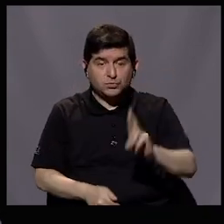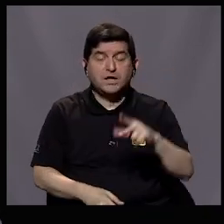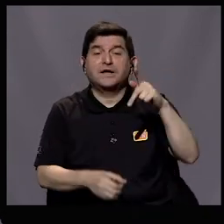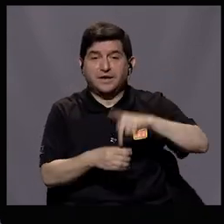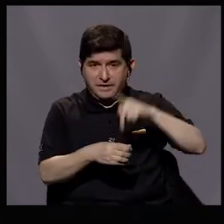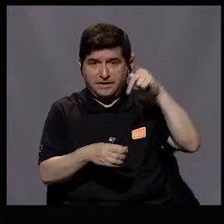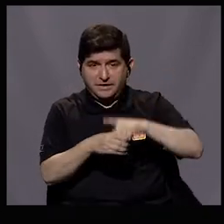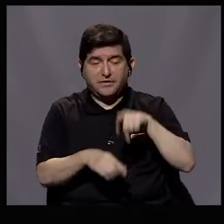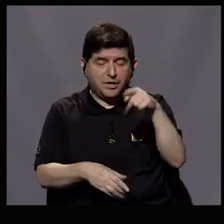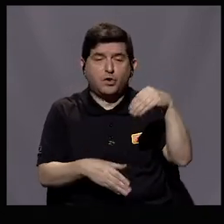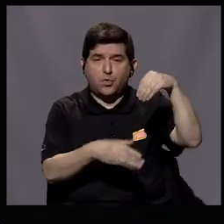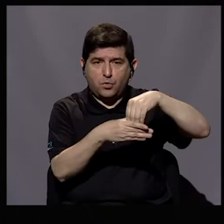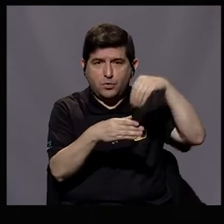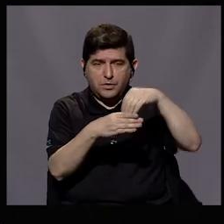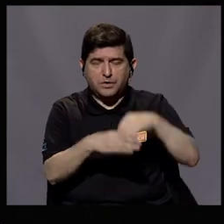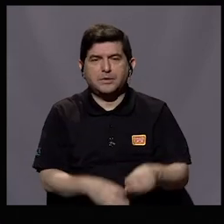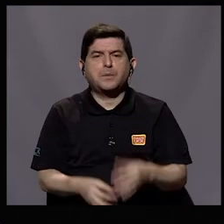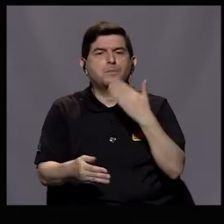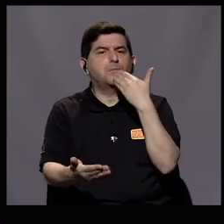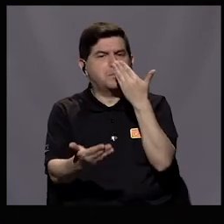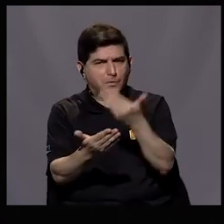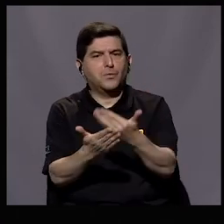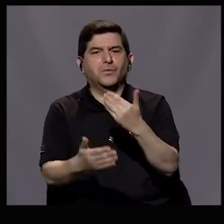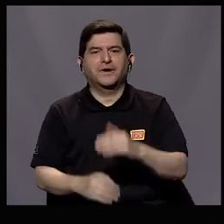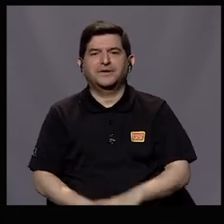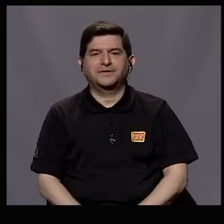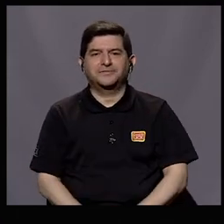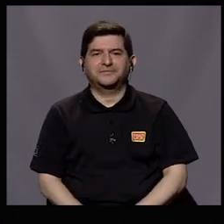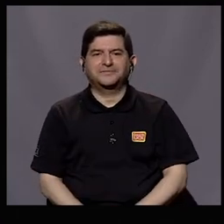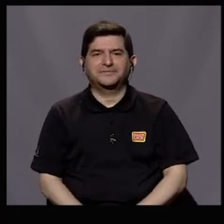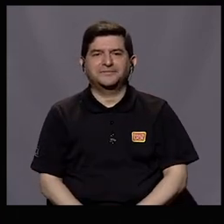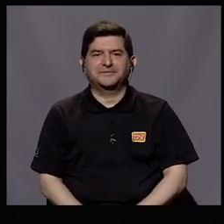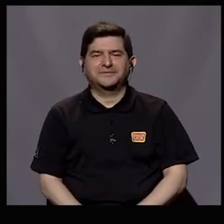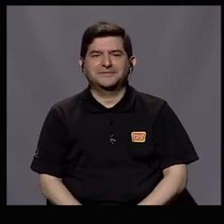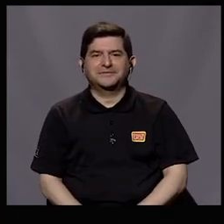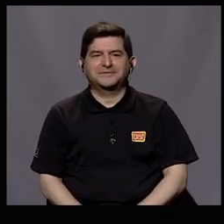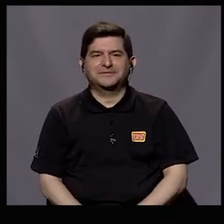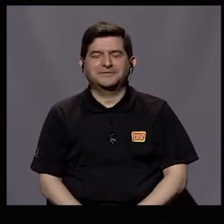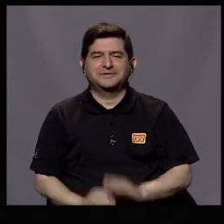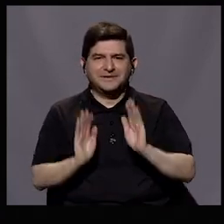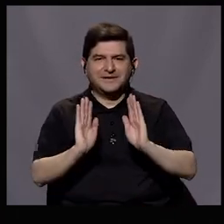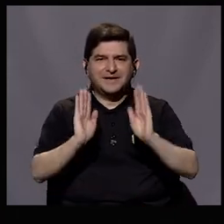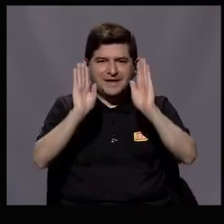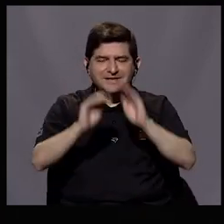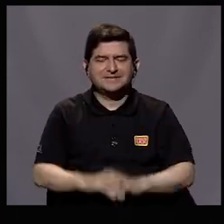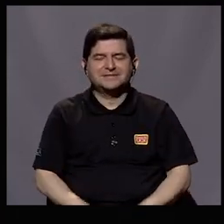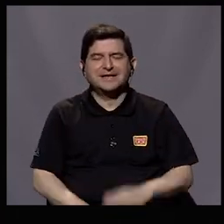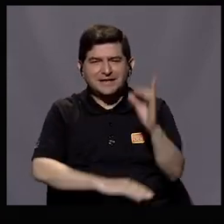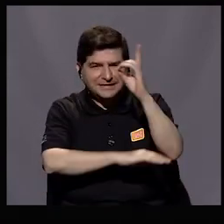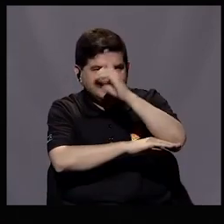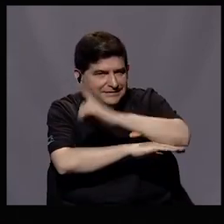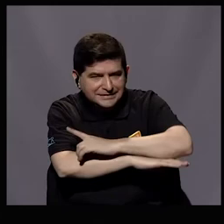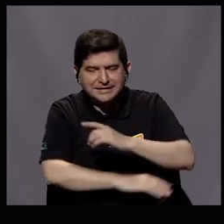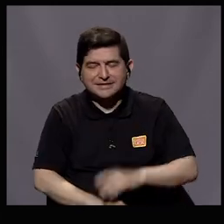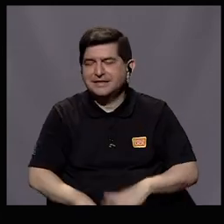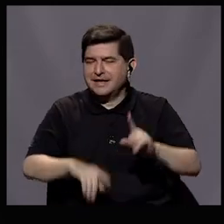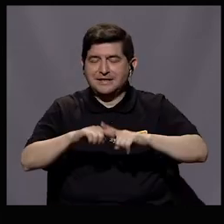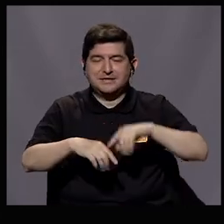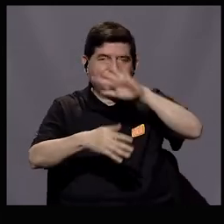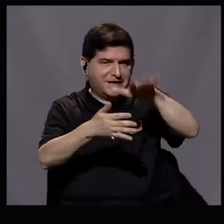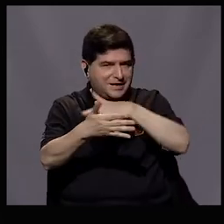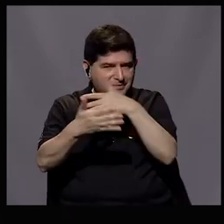de Costa Rica es protagonista con estos aportes tan lindos y tan buenos tengan un maravilloso día o una maravillosa tarde o noche